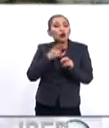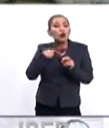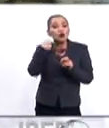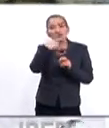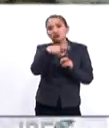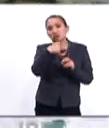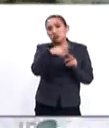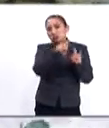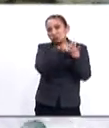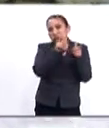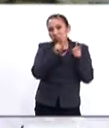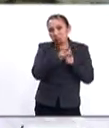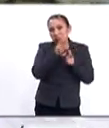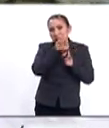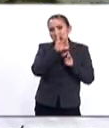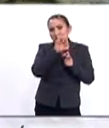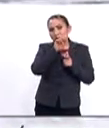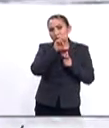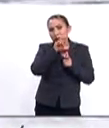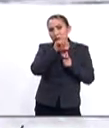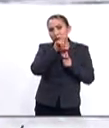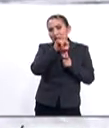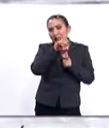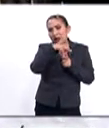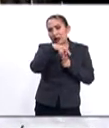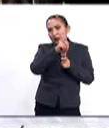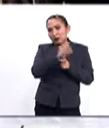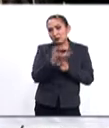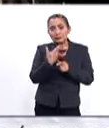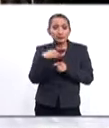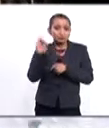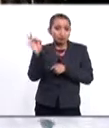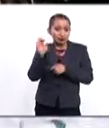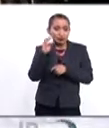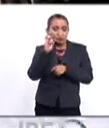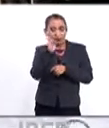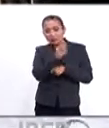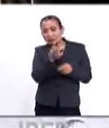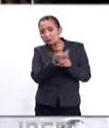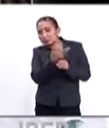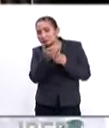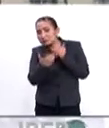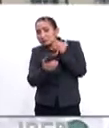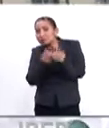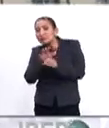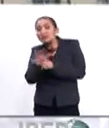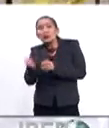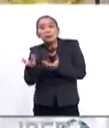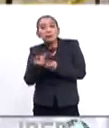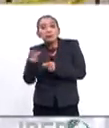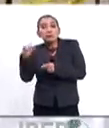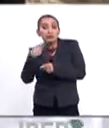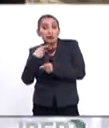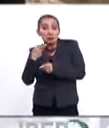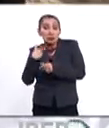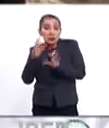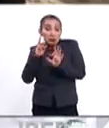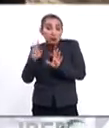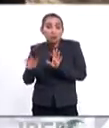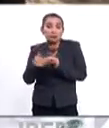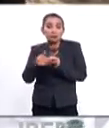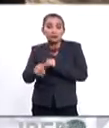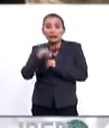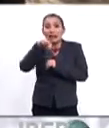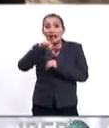Partido Republicano. Entonces, sí, habrá que observar cuáles son los movimientos políticos que puede ser Nancy